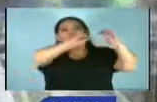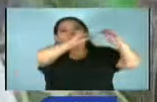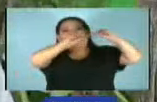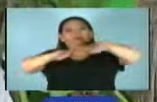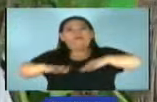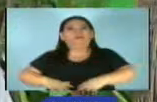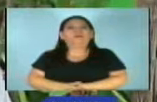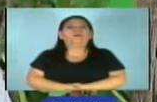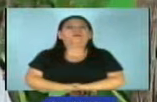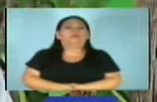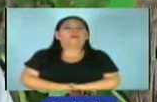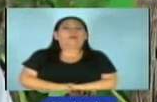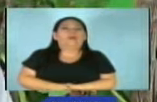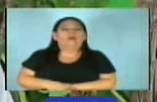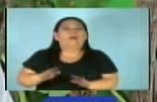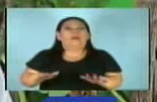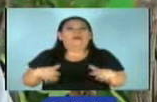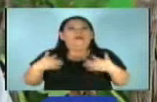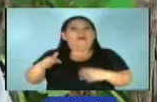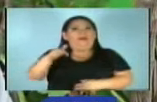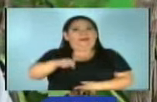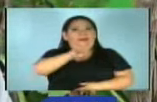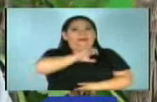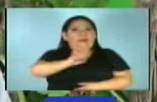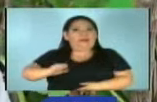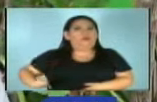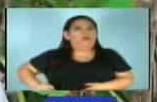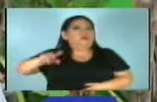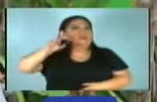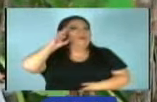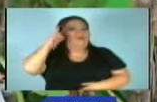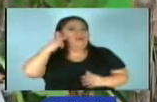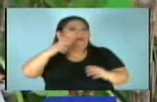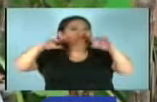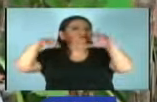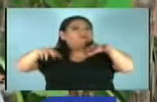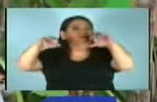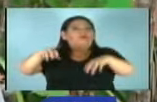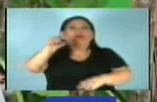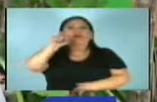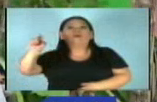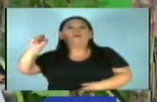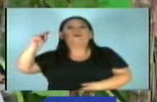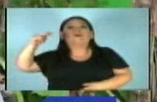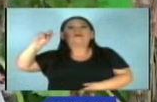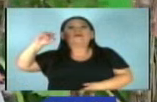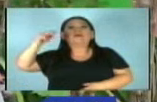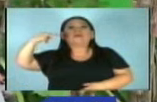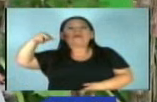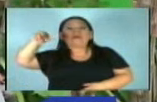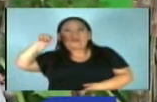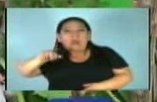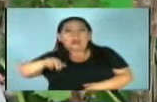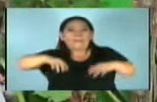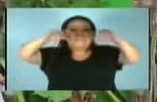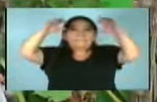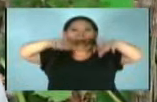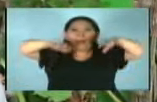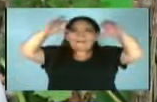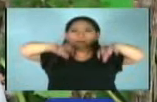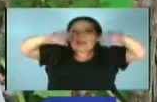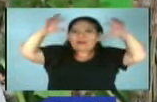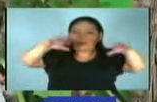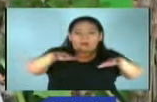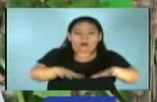¿Qué implicaría para El Salvador un fenómeno de niña? Implicaría mucha lluvia, inundaciones, más eventos climáticos extremos.